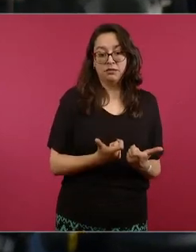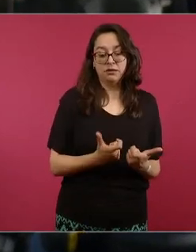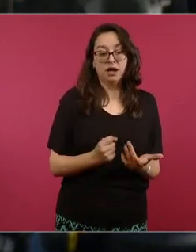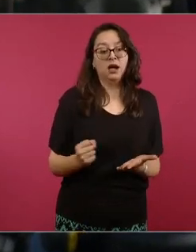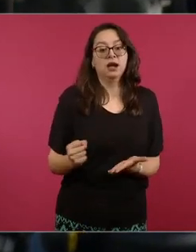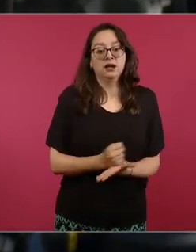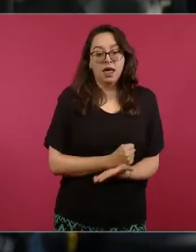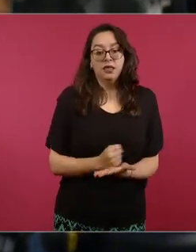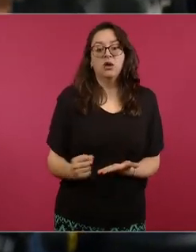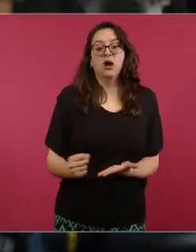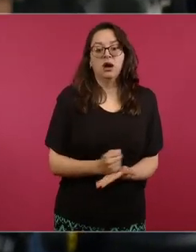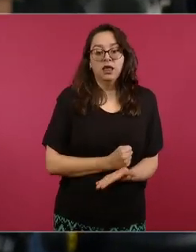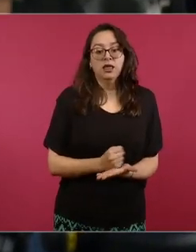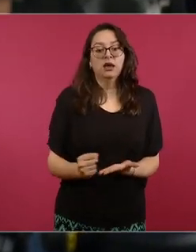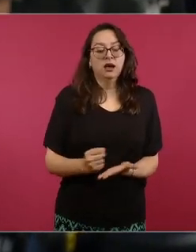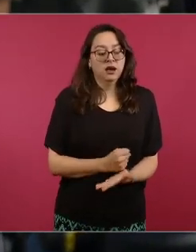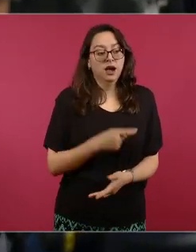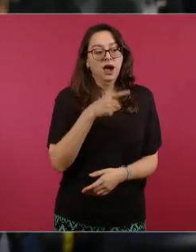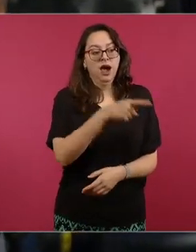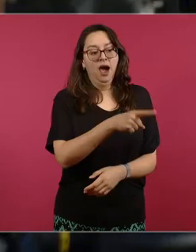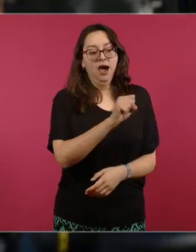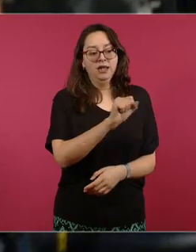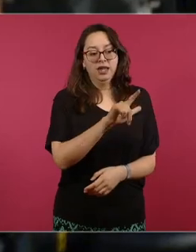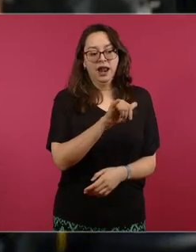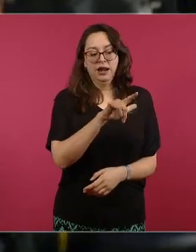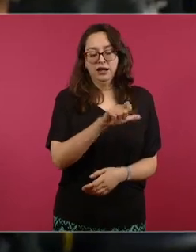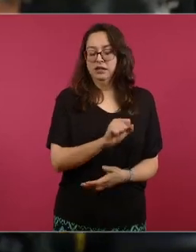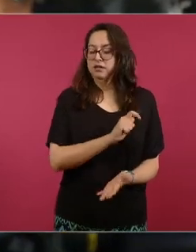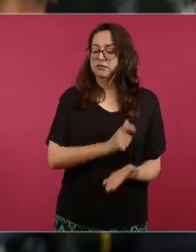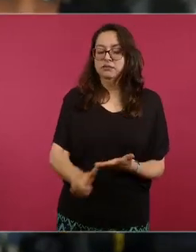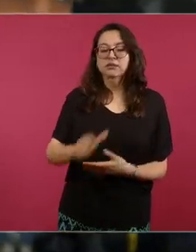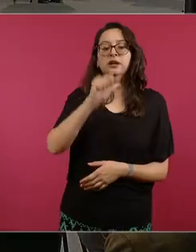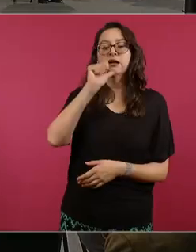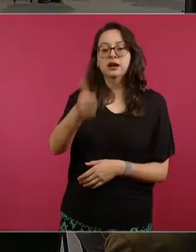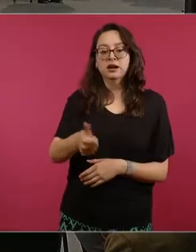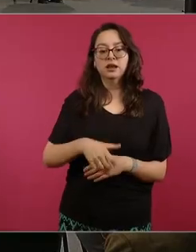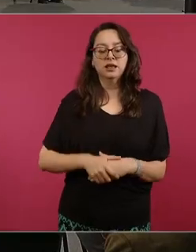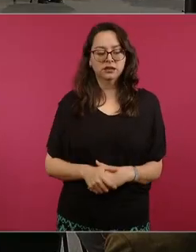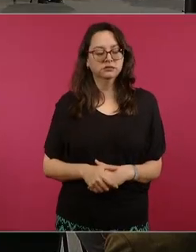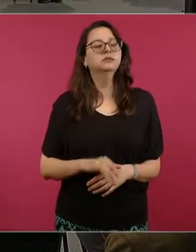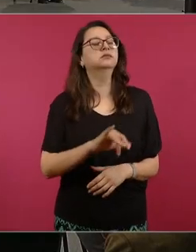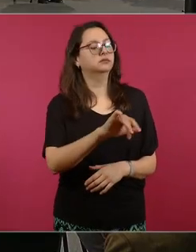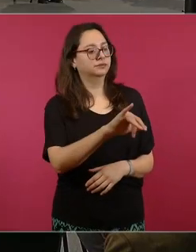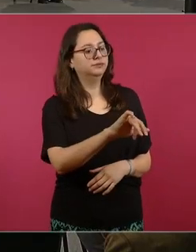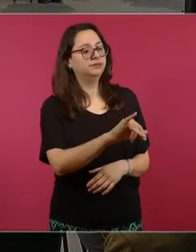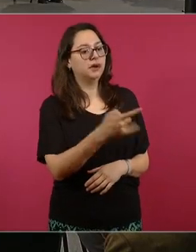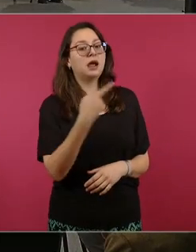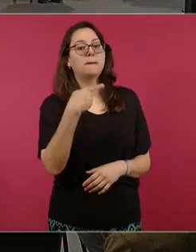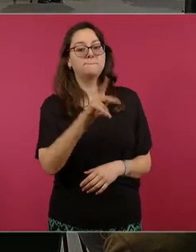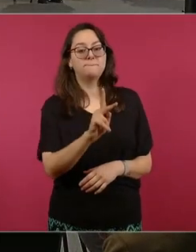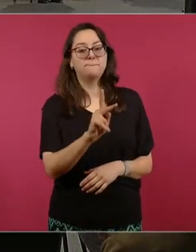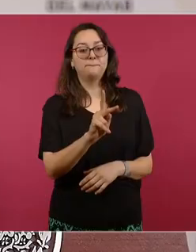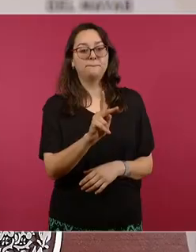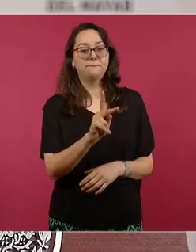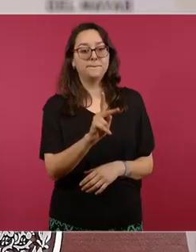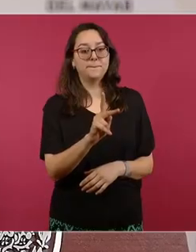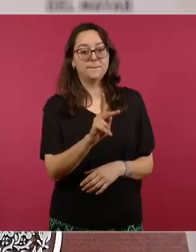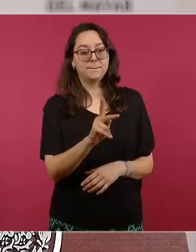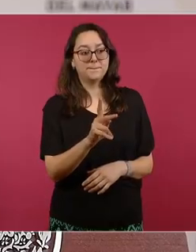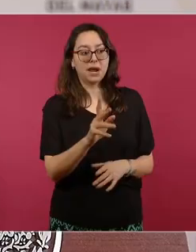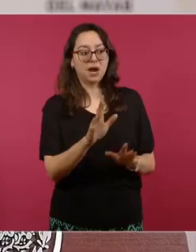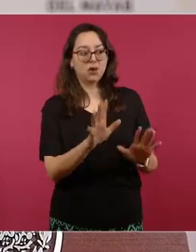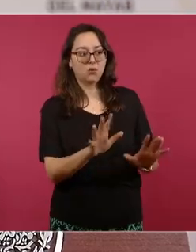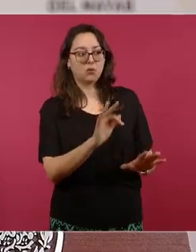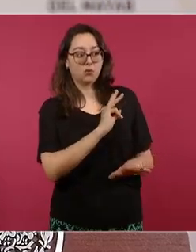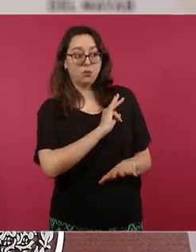créditos fiscales que involucran al grupo Salinas que preside Ricardo Salinas Pliego ¿pero te parece que no los vemos como un hecho?